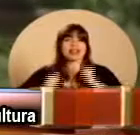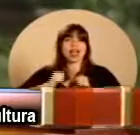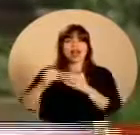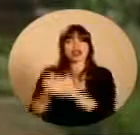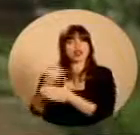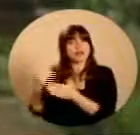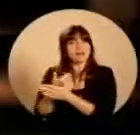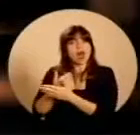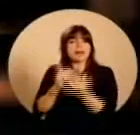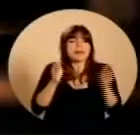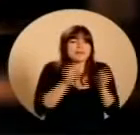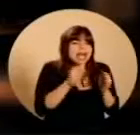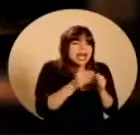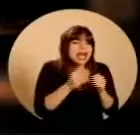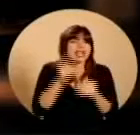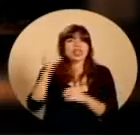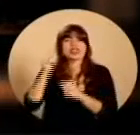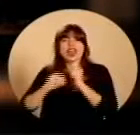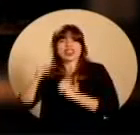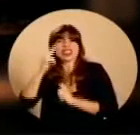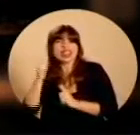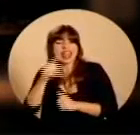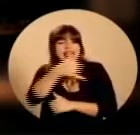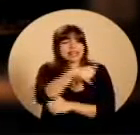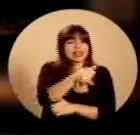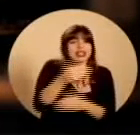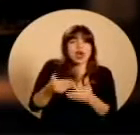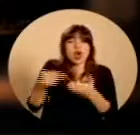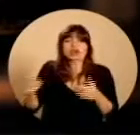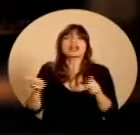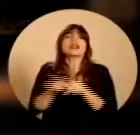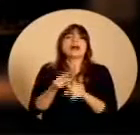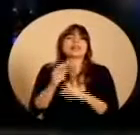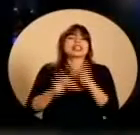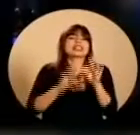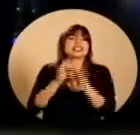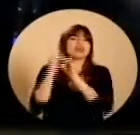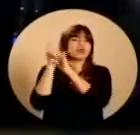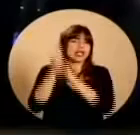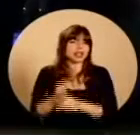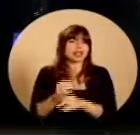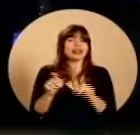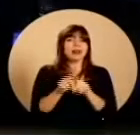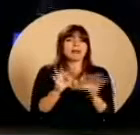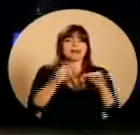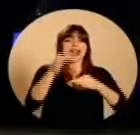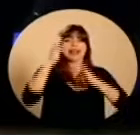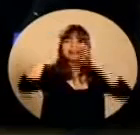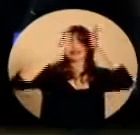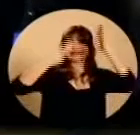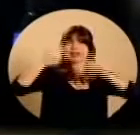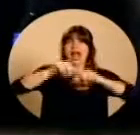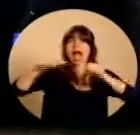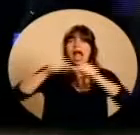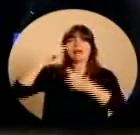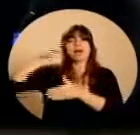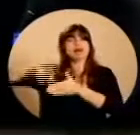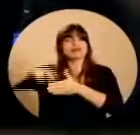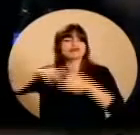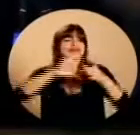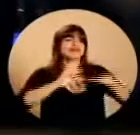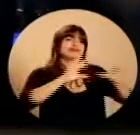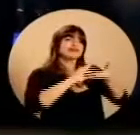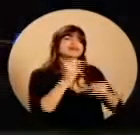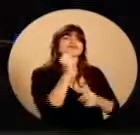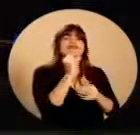teatro contemporáneo de miniatura, negro, de títeres, de objetos y de carácter ritual. Además, talleres creativos y espacios de lectura,